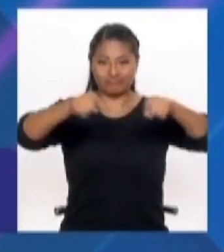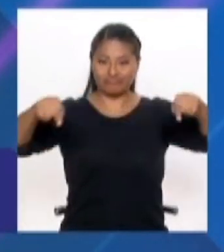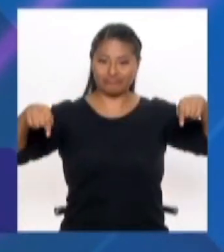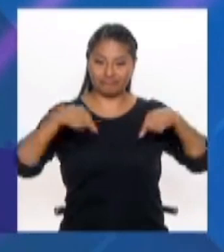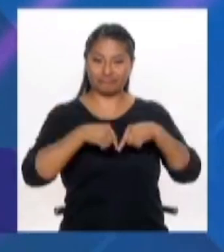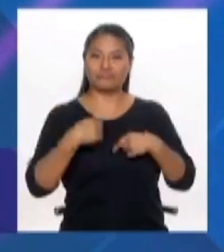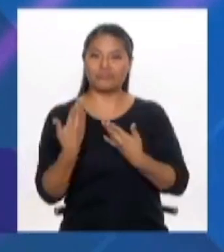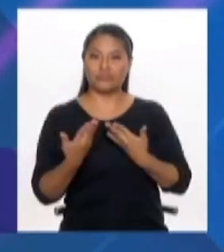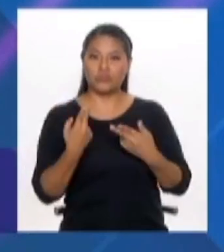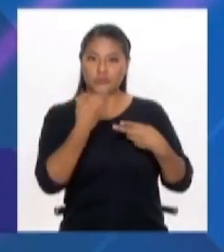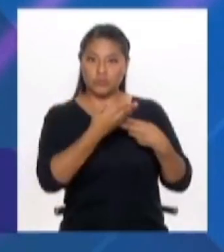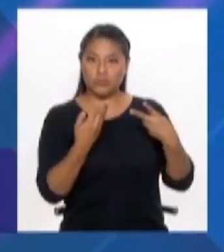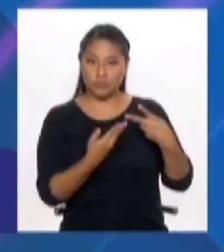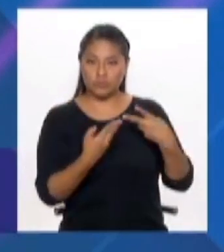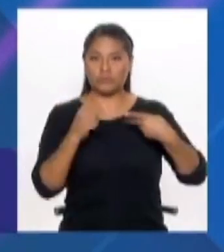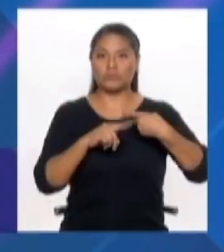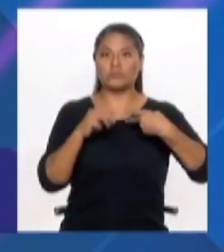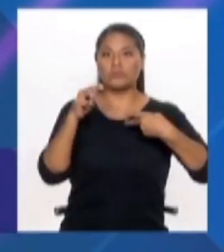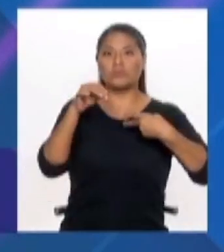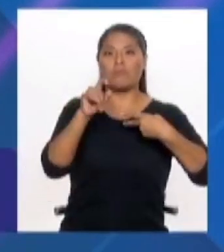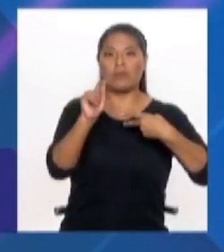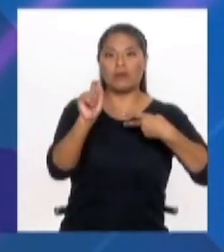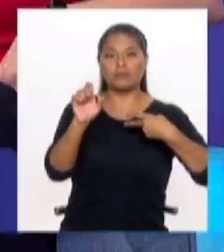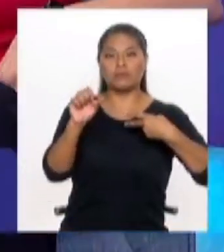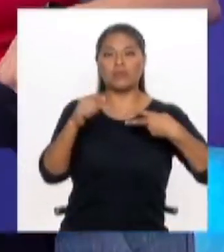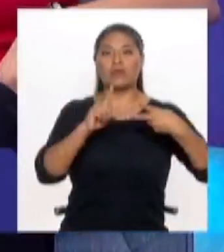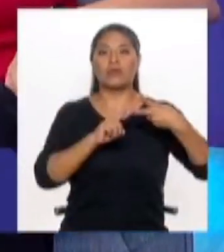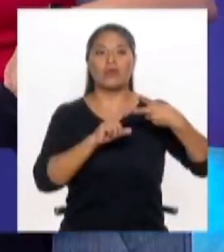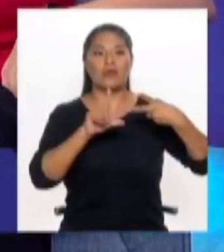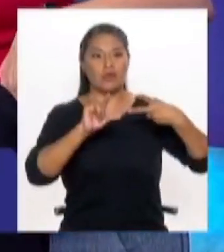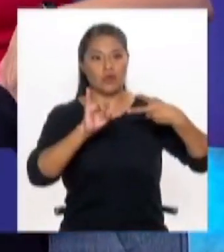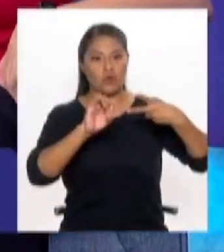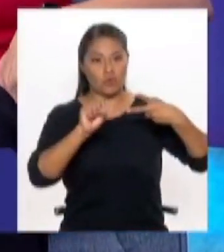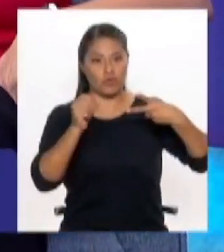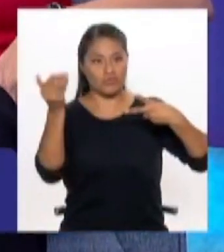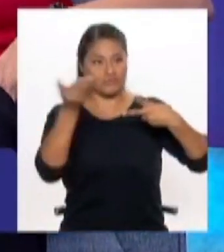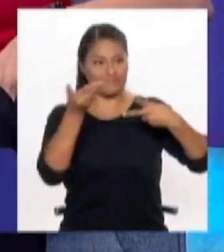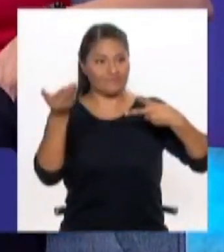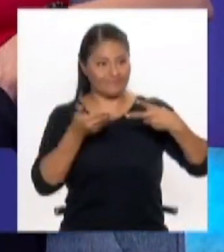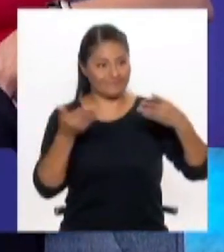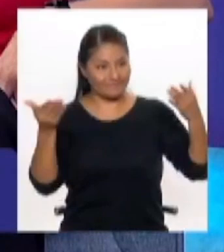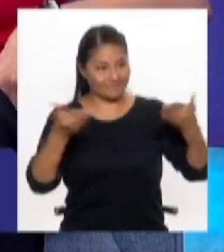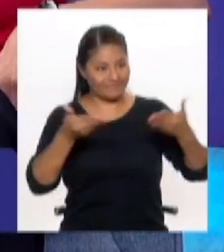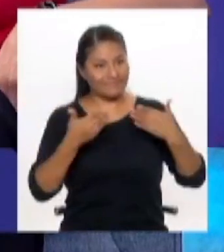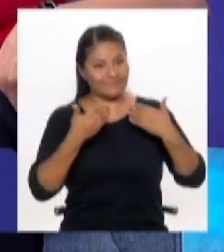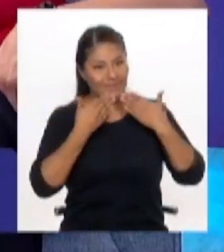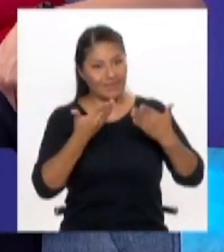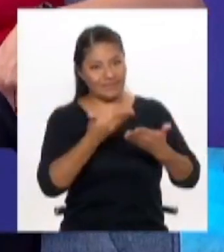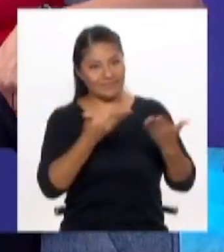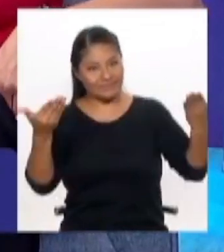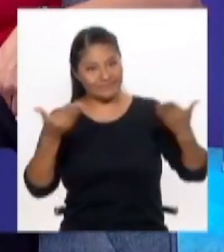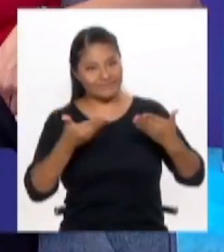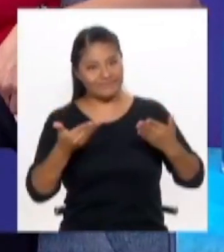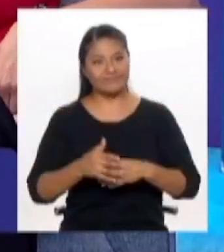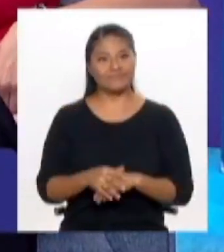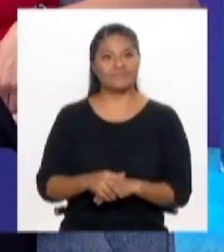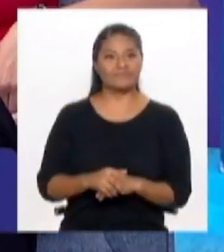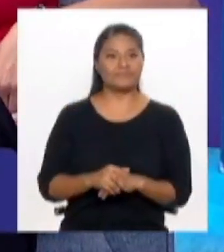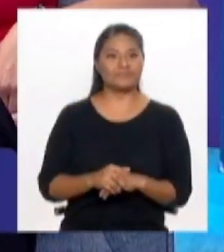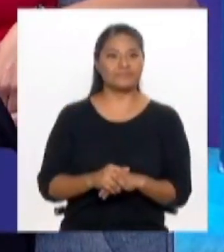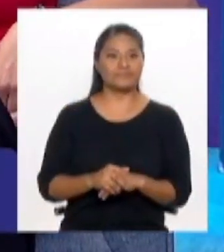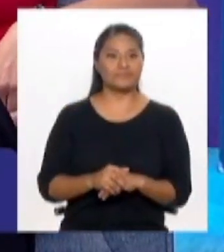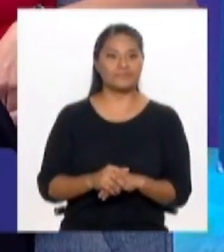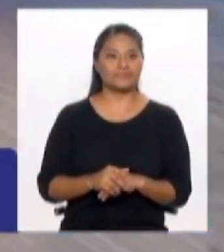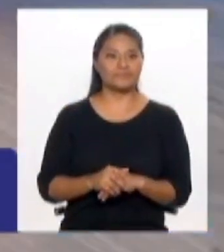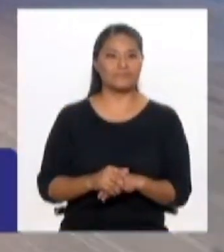Marta Morelli y también Luis Rodríguez, ambos arquitectos. Muchas gracias por estar con nosotros. Y bueno, y sin